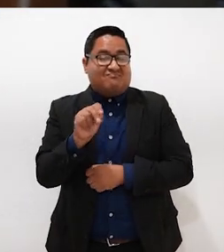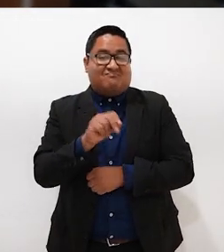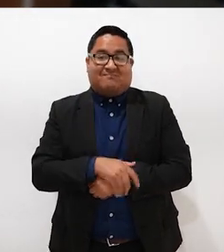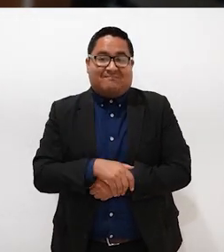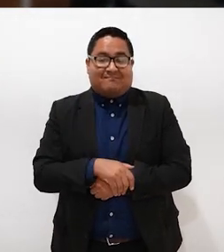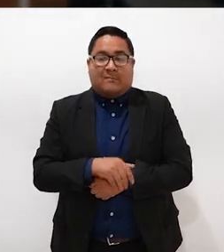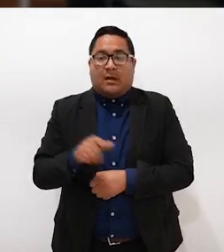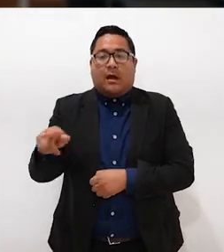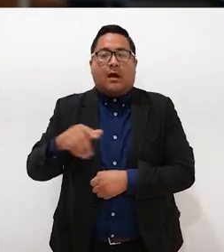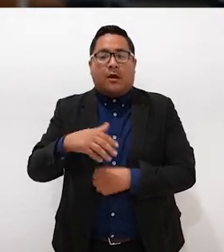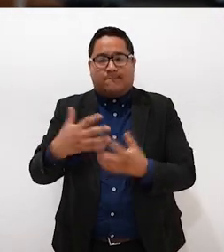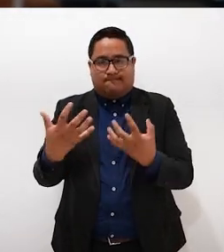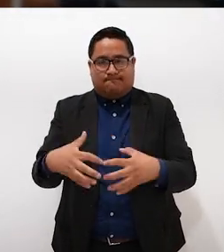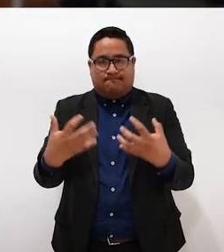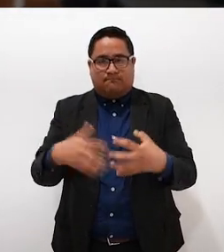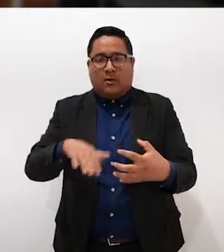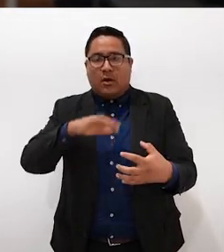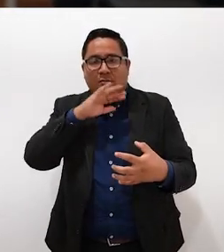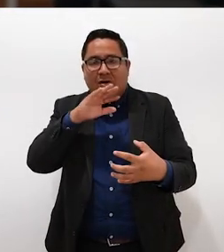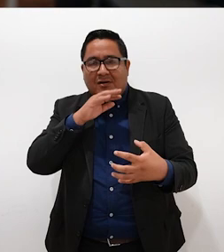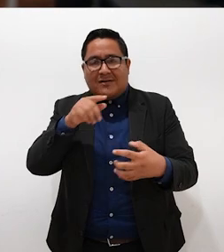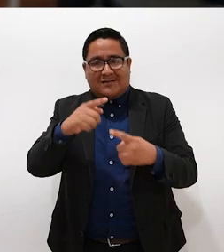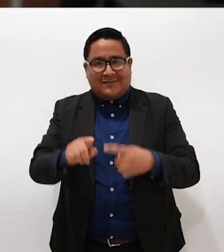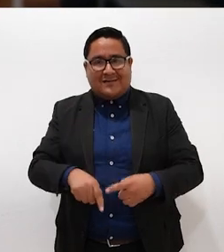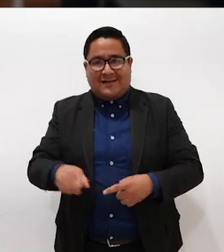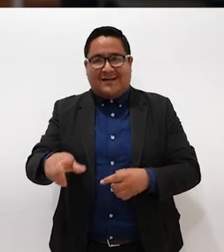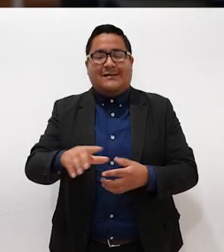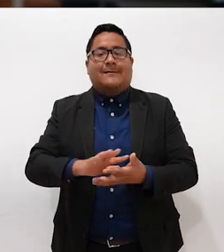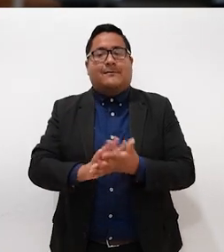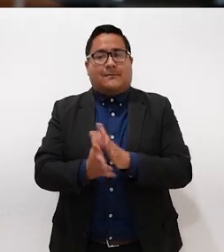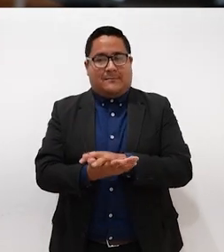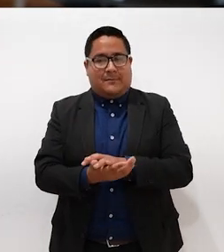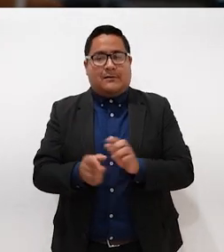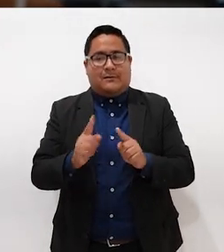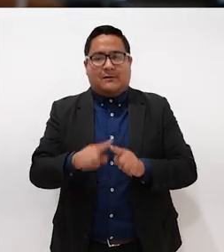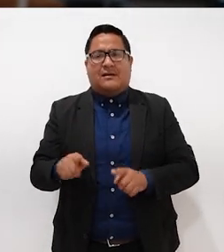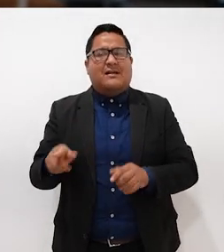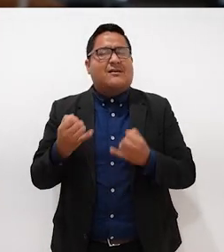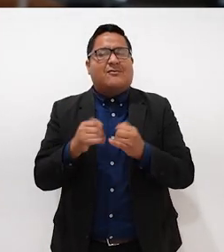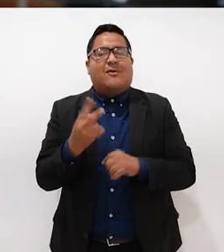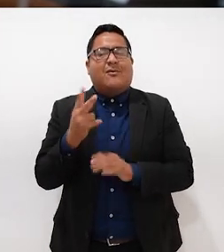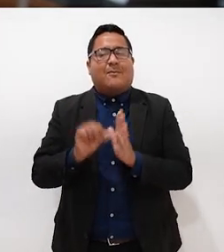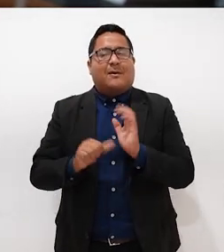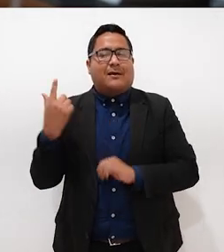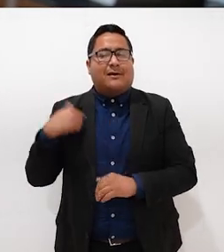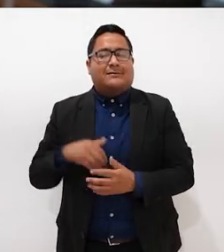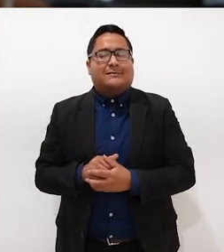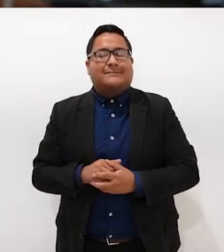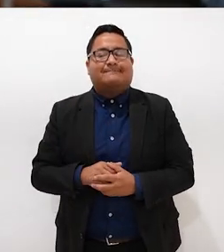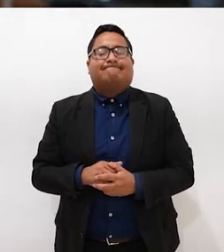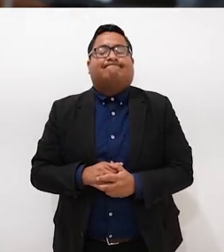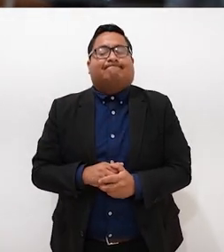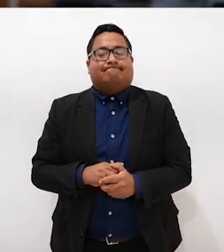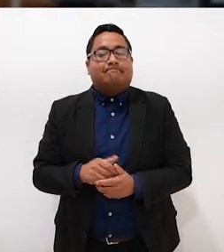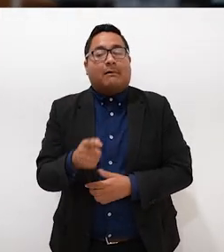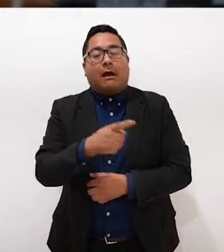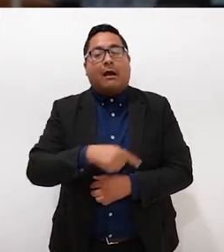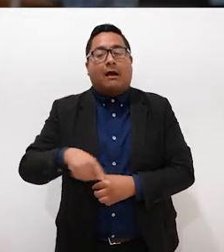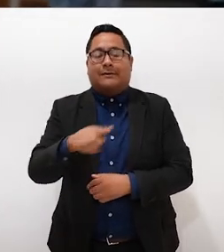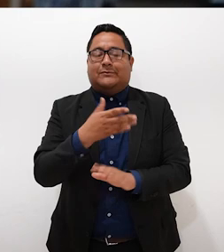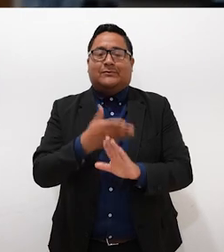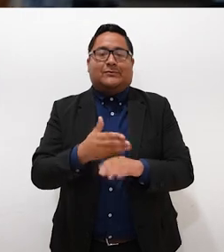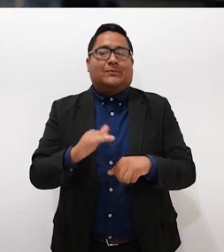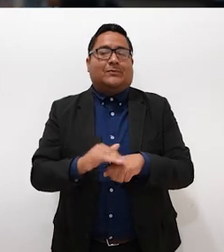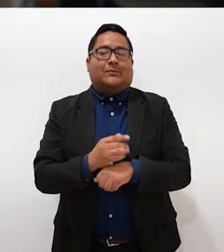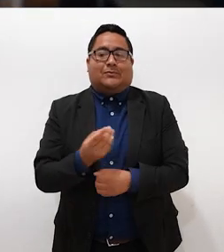pasando eso, la recicladora pues tiene, esa era nueva, tenía dos meses que está ahí, inclusive hasta ahí se vieron